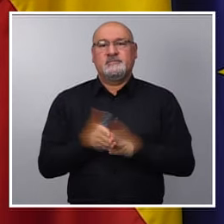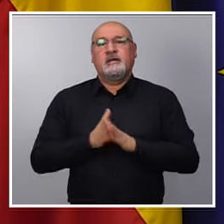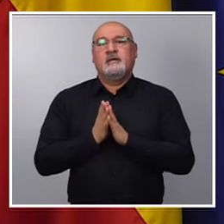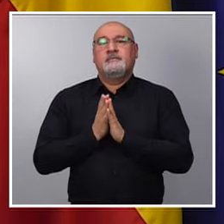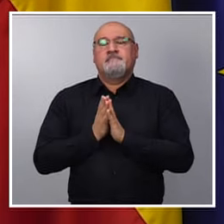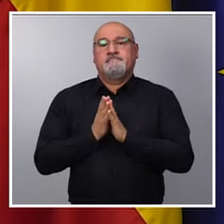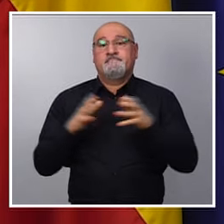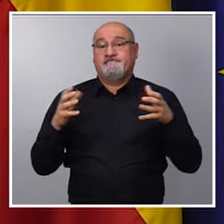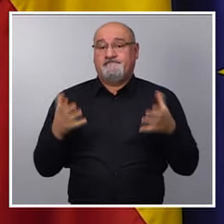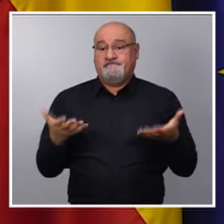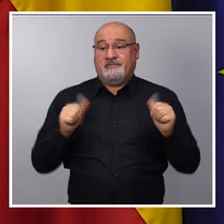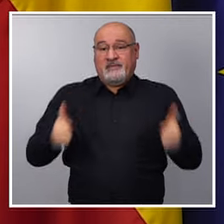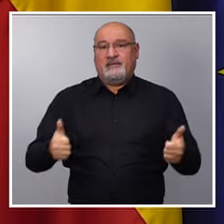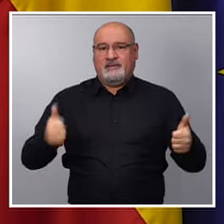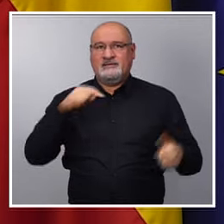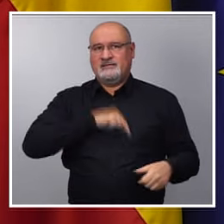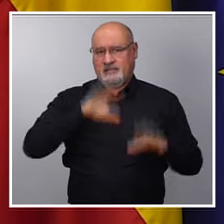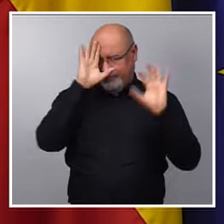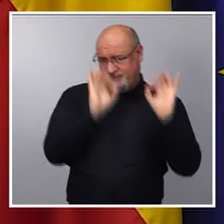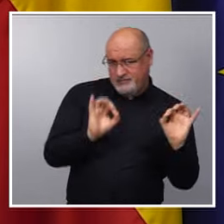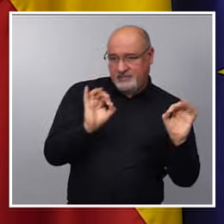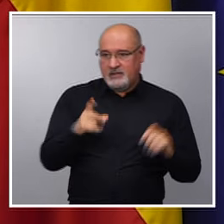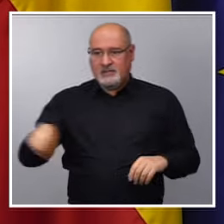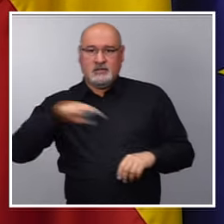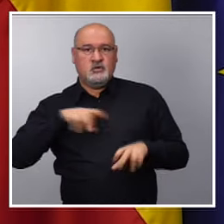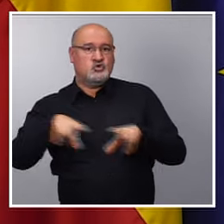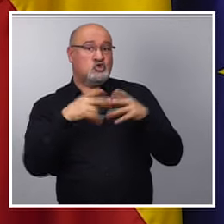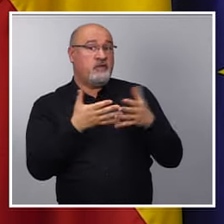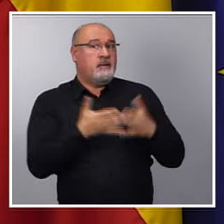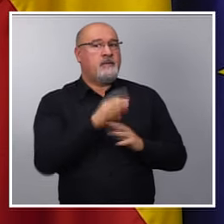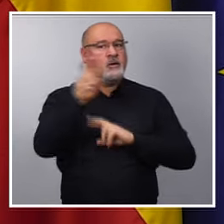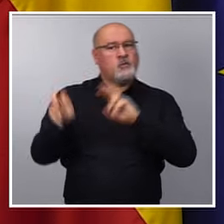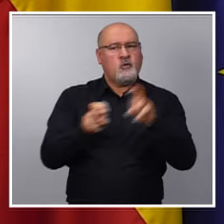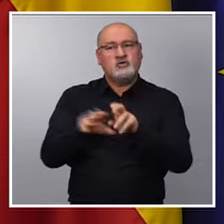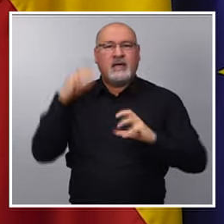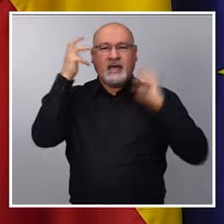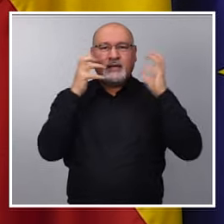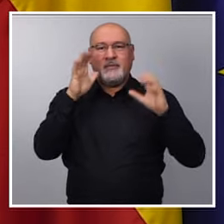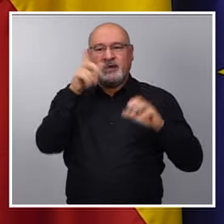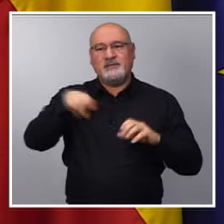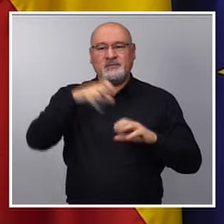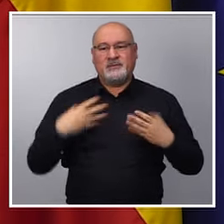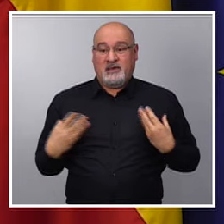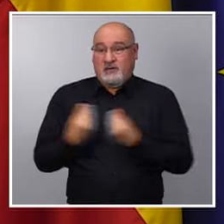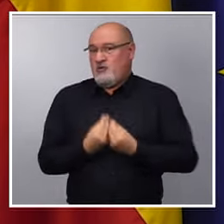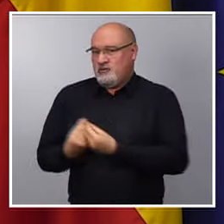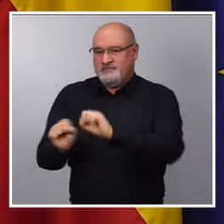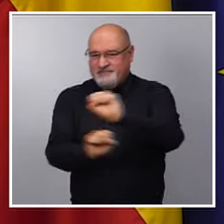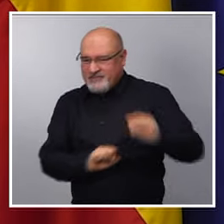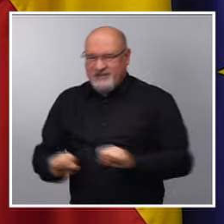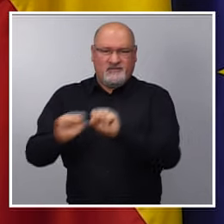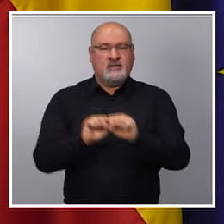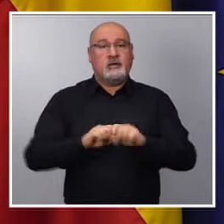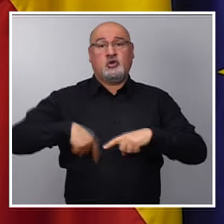ese sentido común, ese sentir social que busca proteger a los seres vivos que conviven con nosotros en el día a día